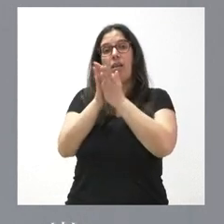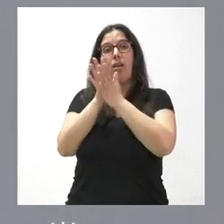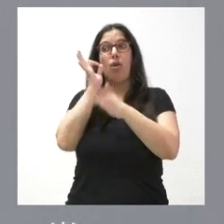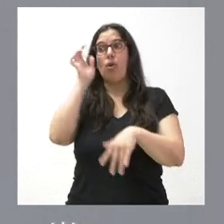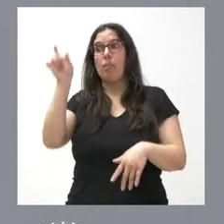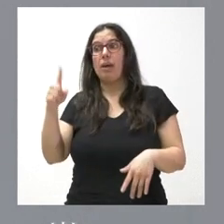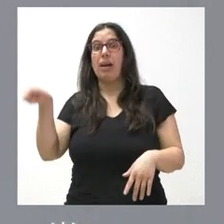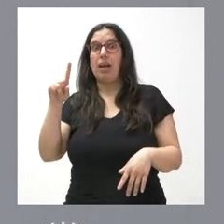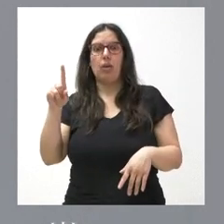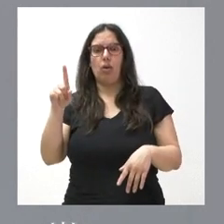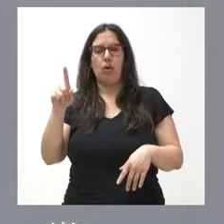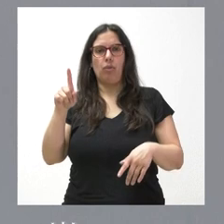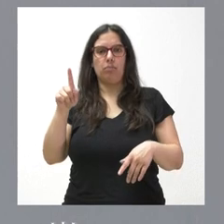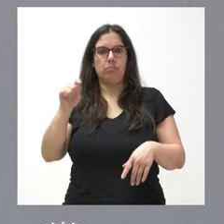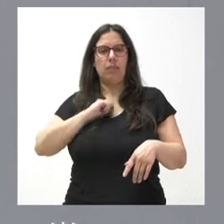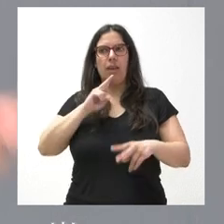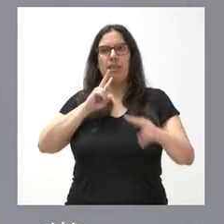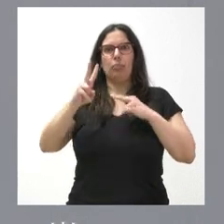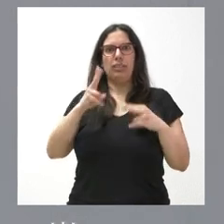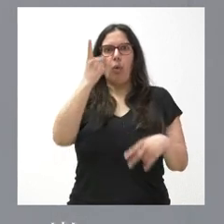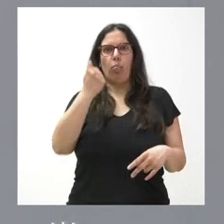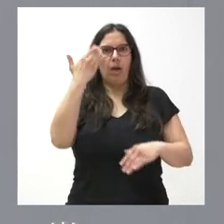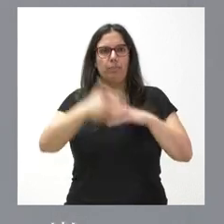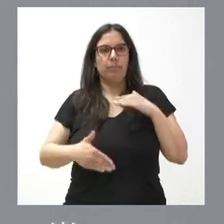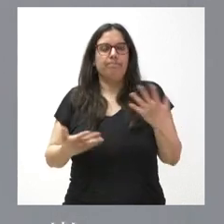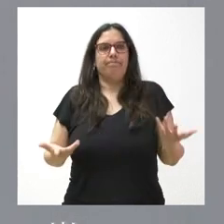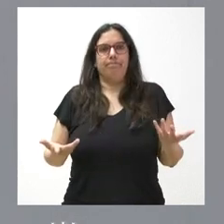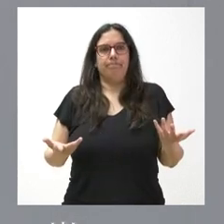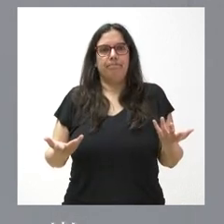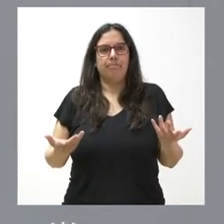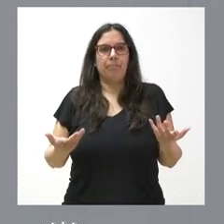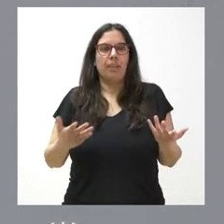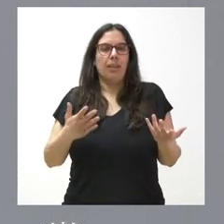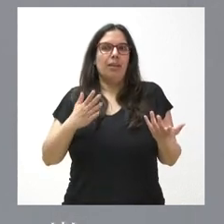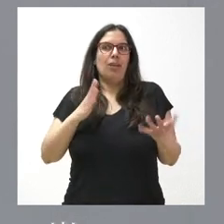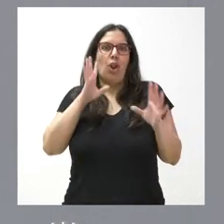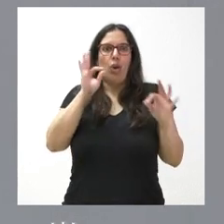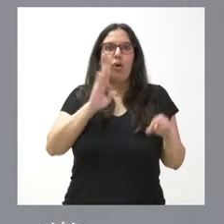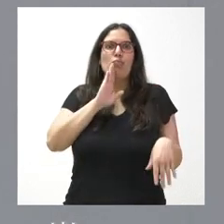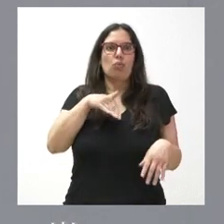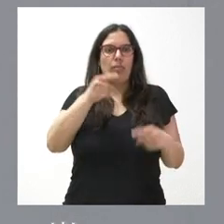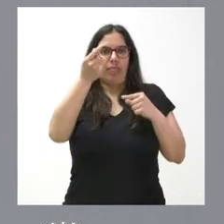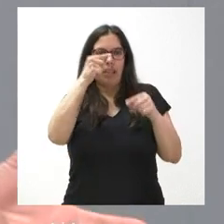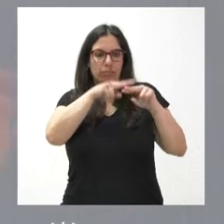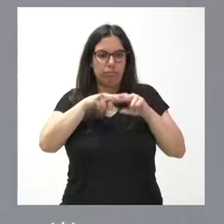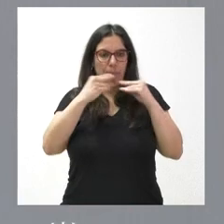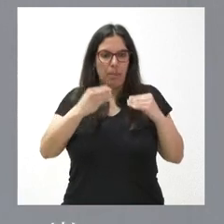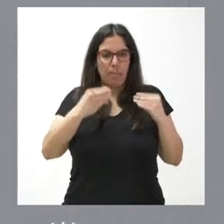dado 24 horas para pronunciarnos. Comprenderá usted que sería bueno analizar con detalle las 80 páginas, ver qué parte de las alegaciones